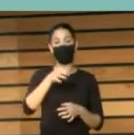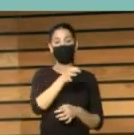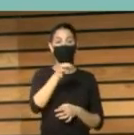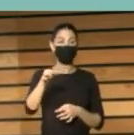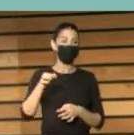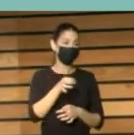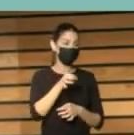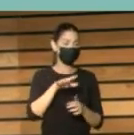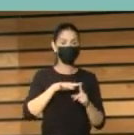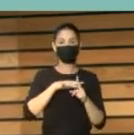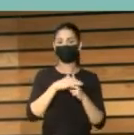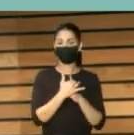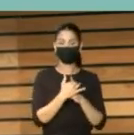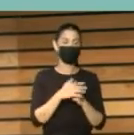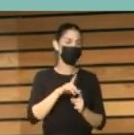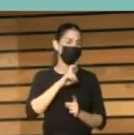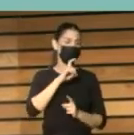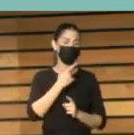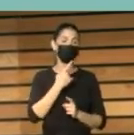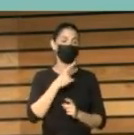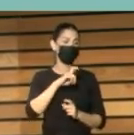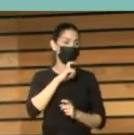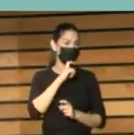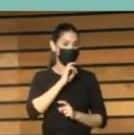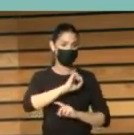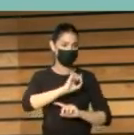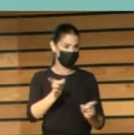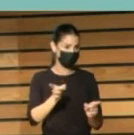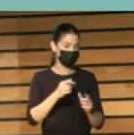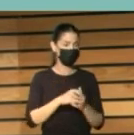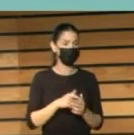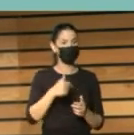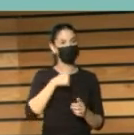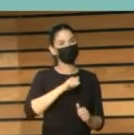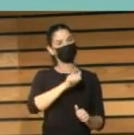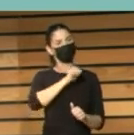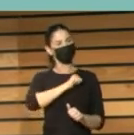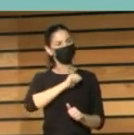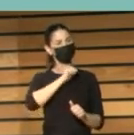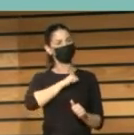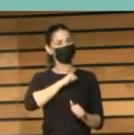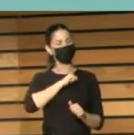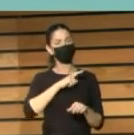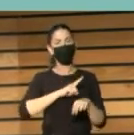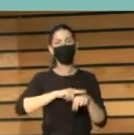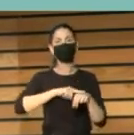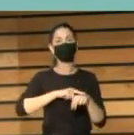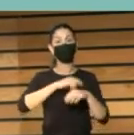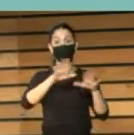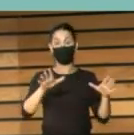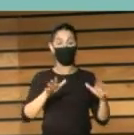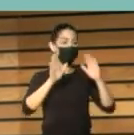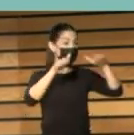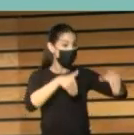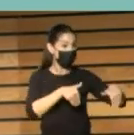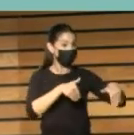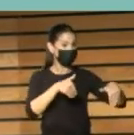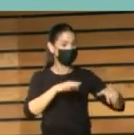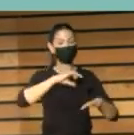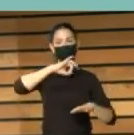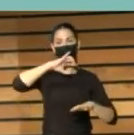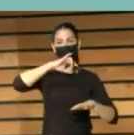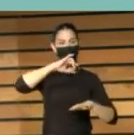sido fáciles, no lo son. Hemos tenido que esperar mucho tiempo para tenerles aquí, pero estamos felices de acogerles.